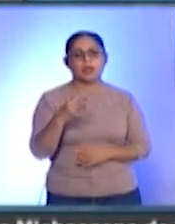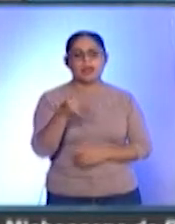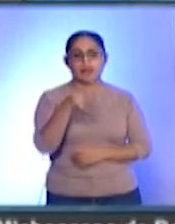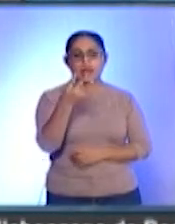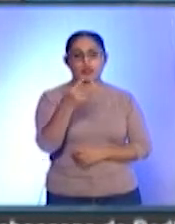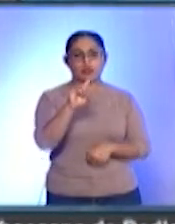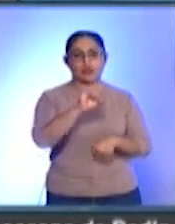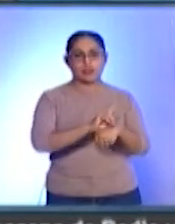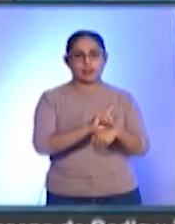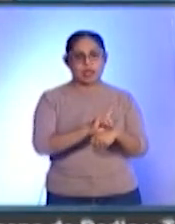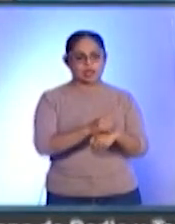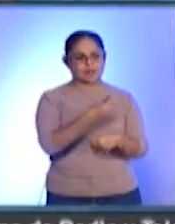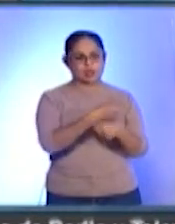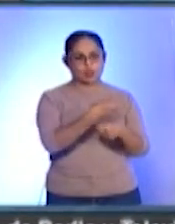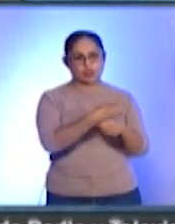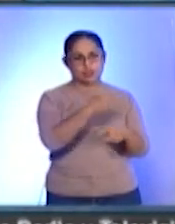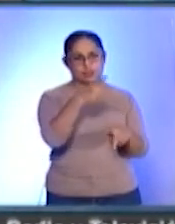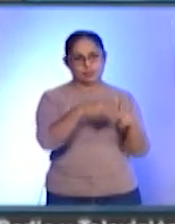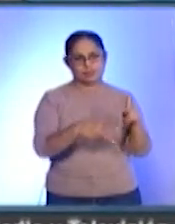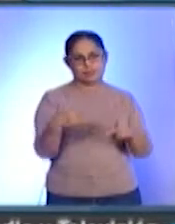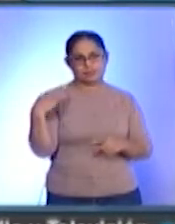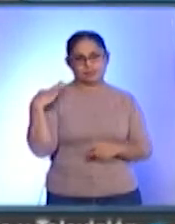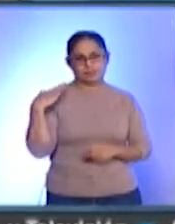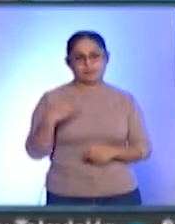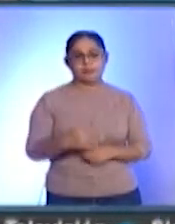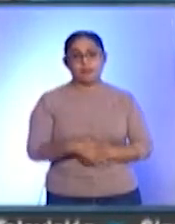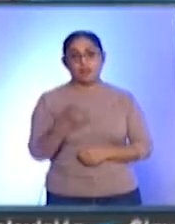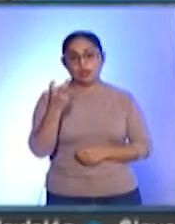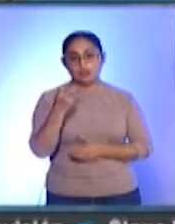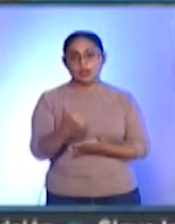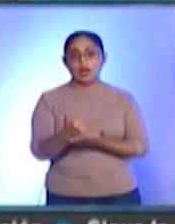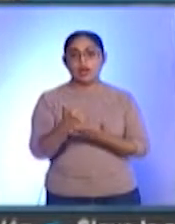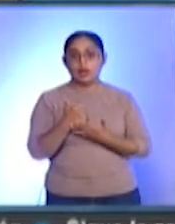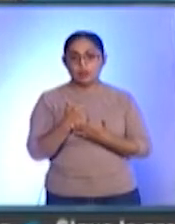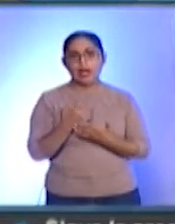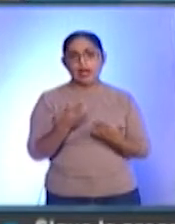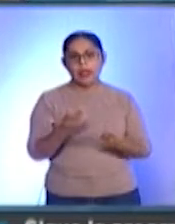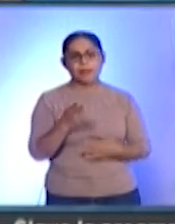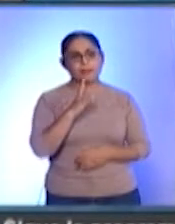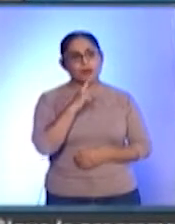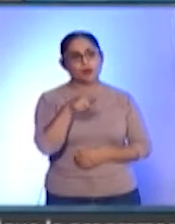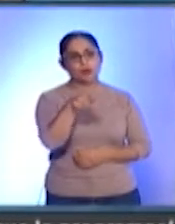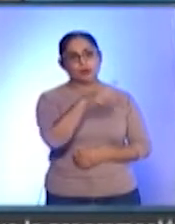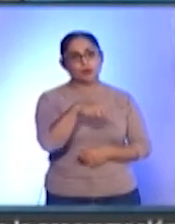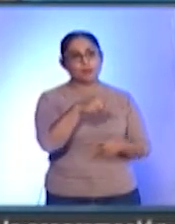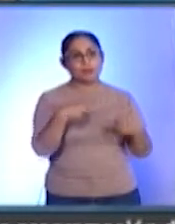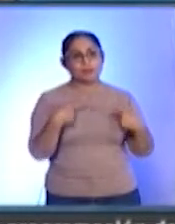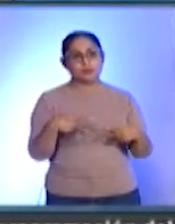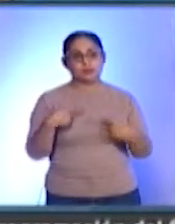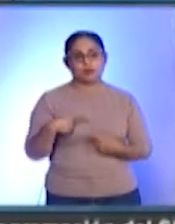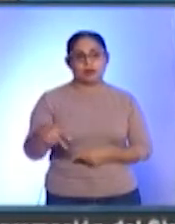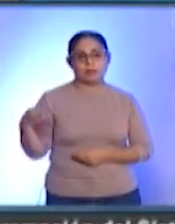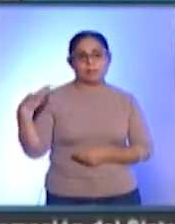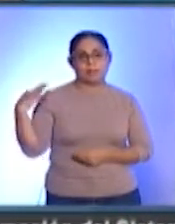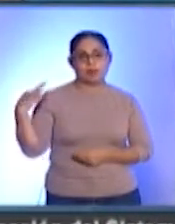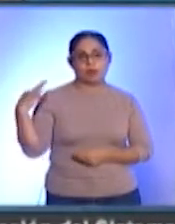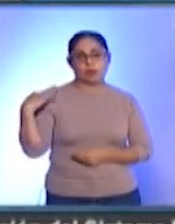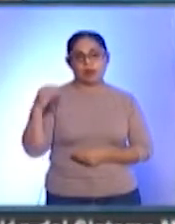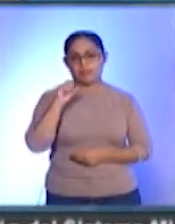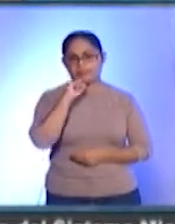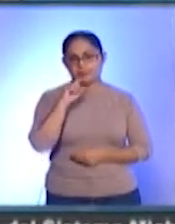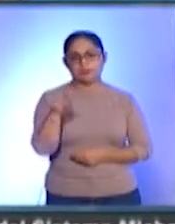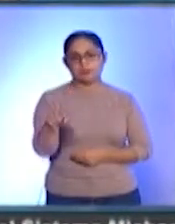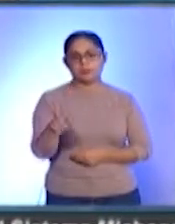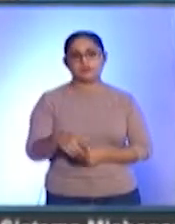días una segunda dosis. Eso nos ayuda obviamente a que las personas vacunadas con este biológico